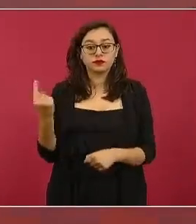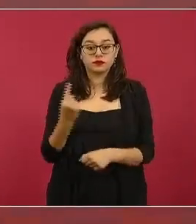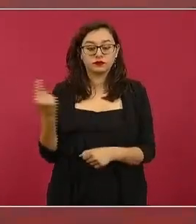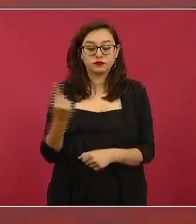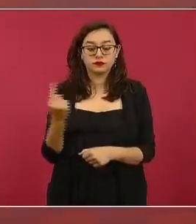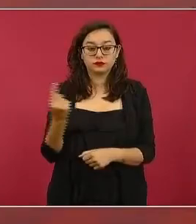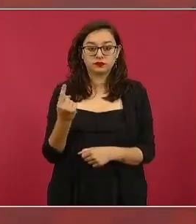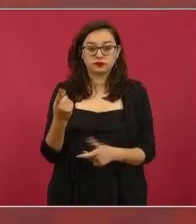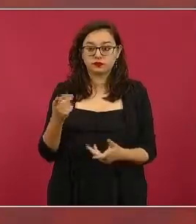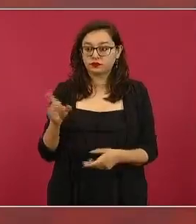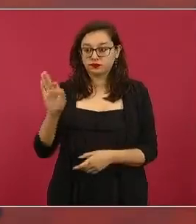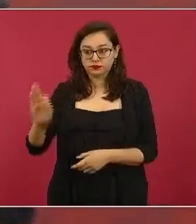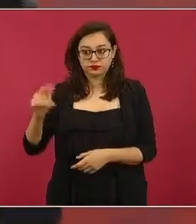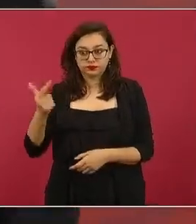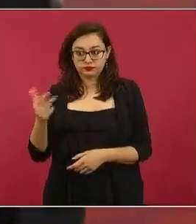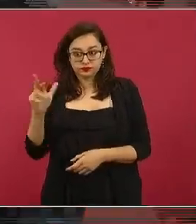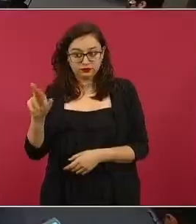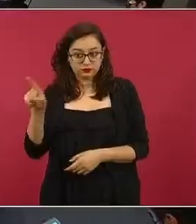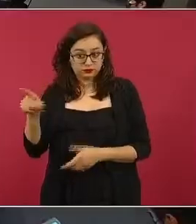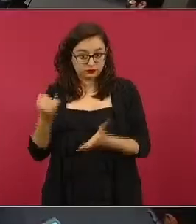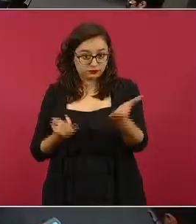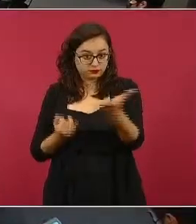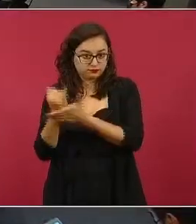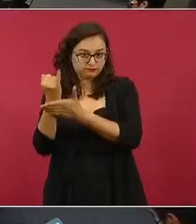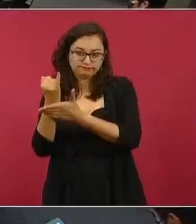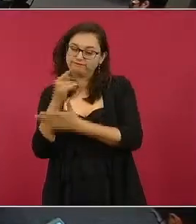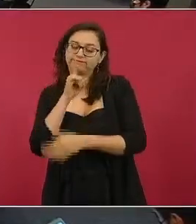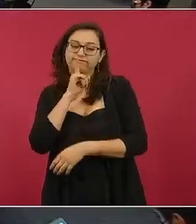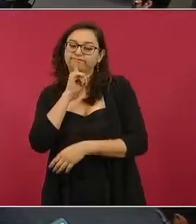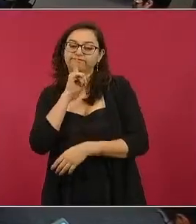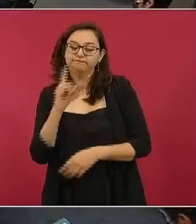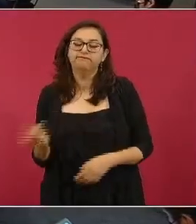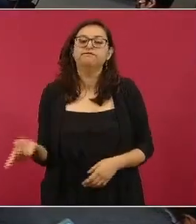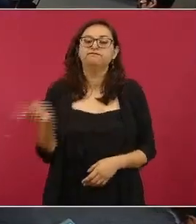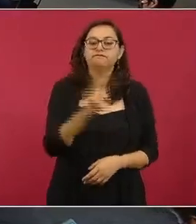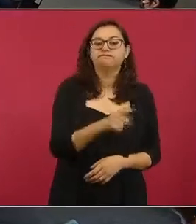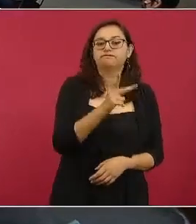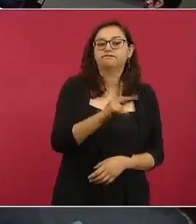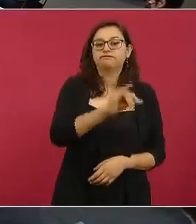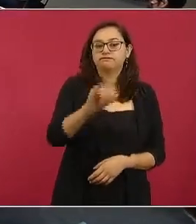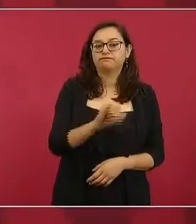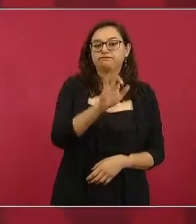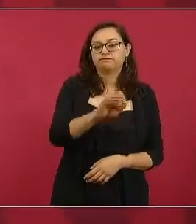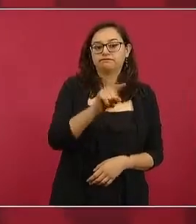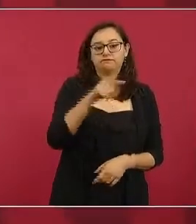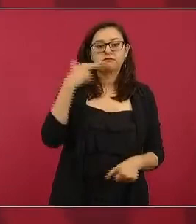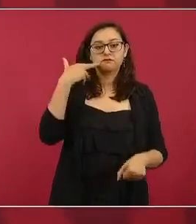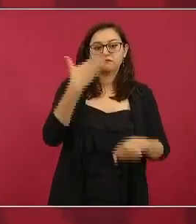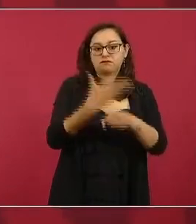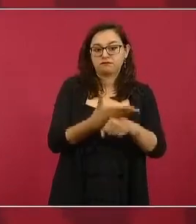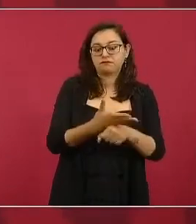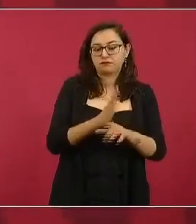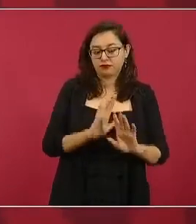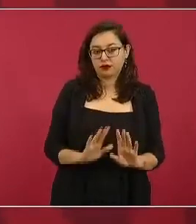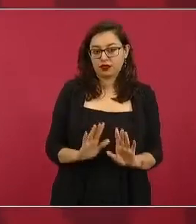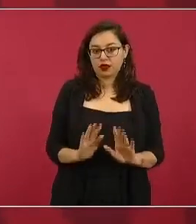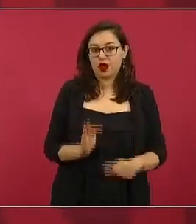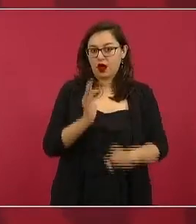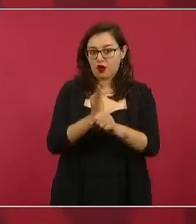de la fiscalía depende del poder judicial en esta etapa